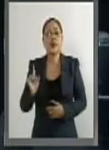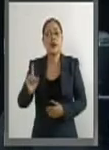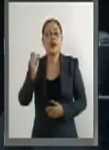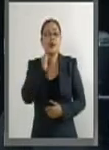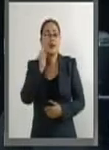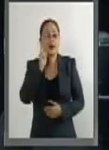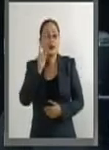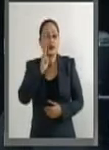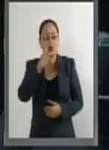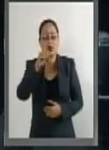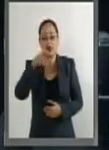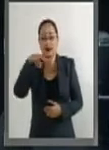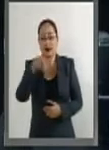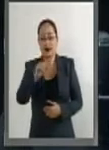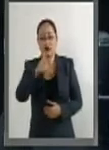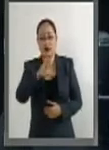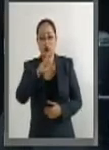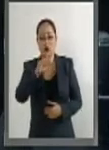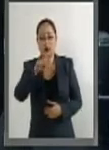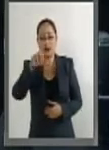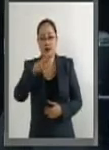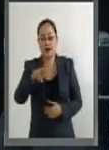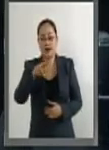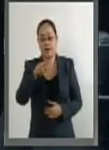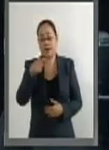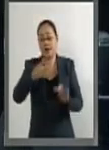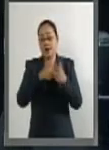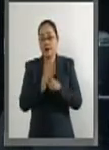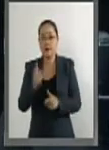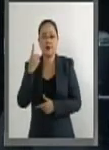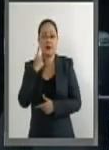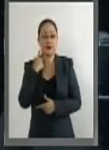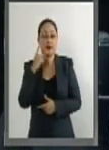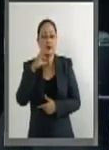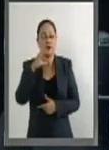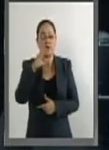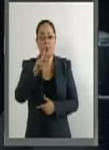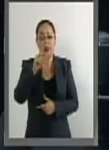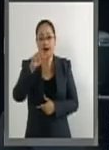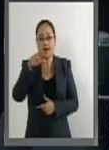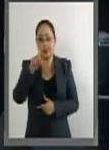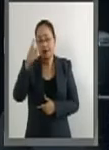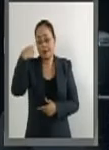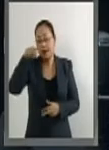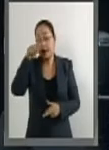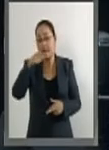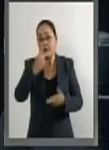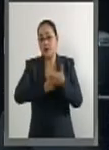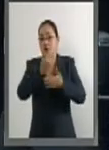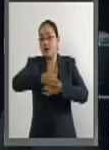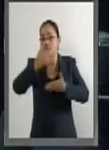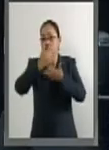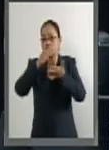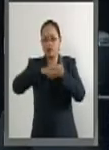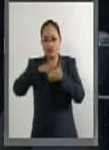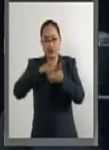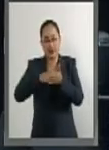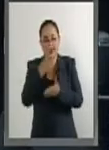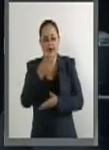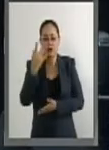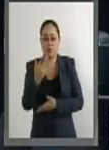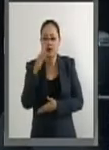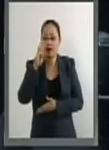La senadora Lorena Cuellar Cisneros del Grupo Parlamentario del Partido de Revolución Democrática para presentar un proyecto de decreto que reforme el artículo 350 bis